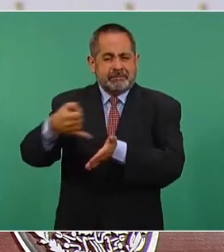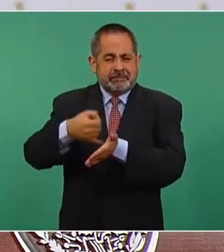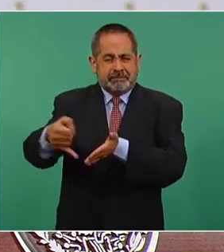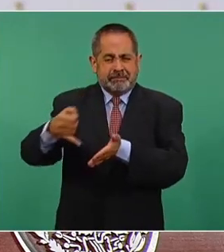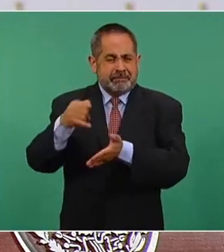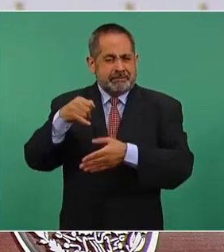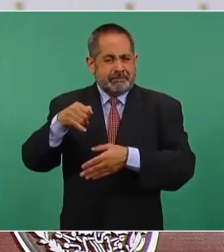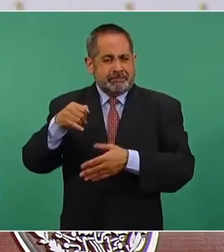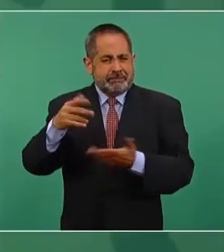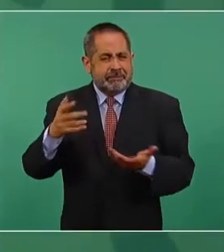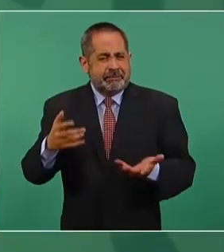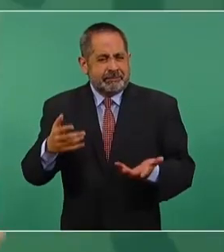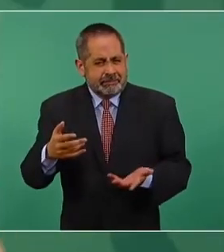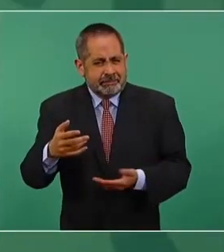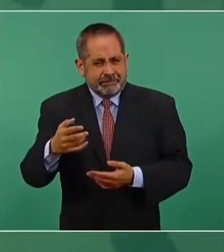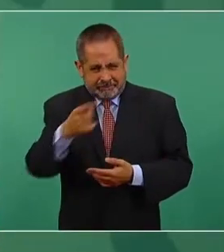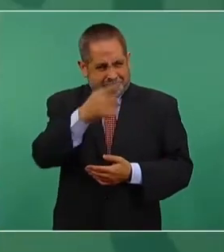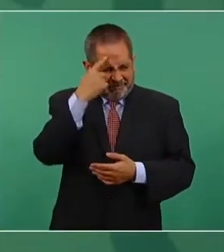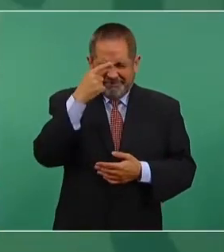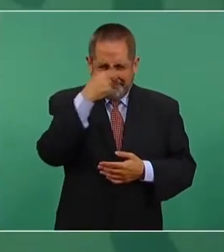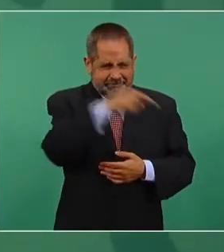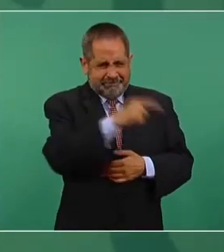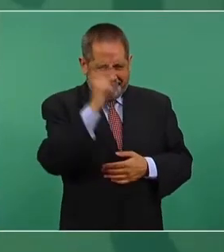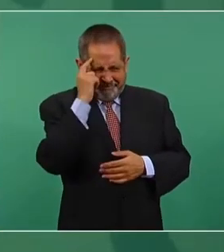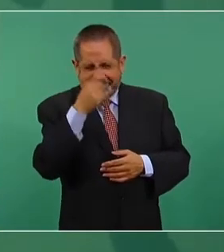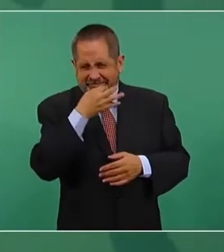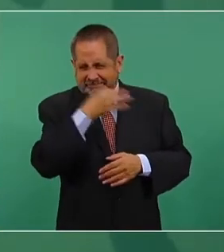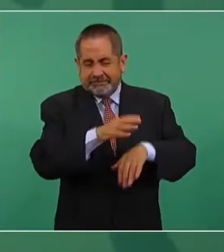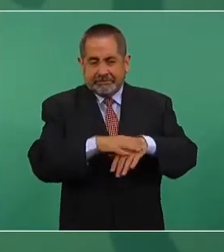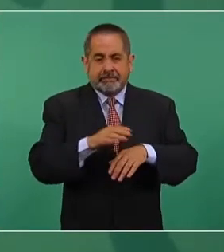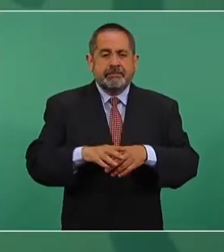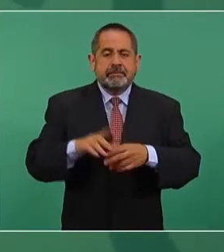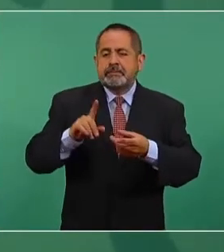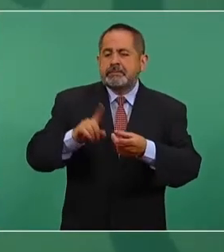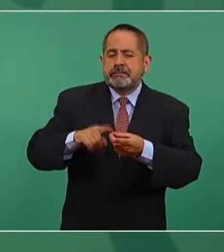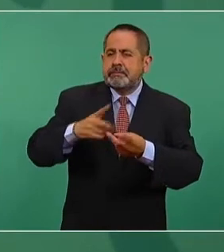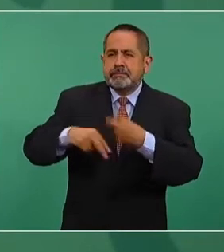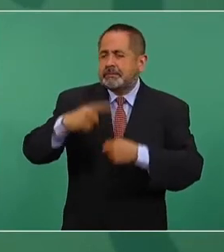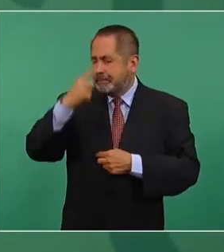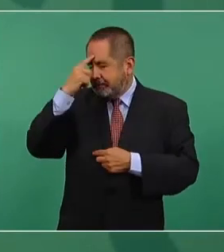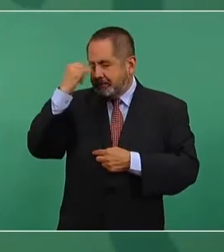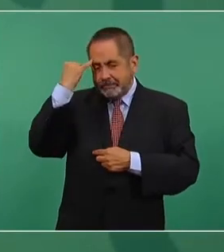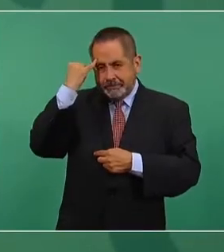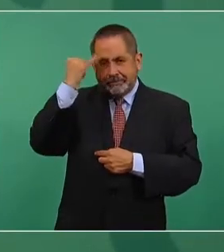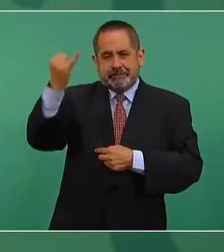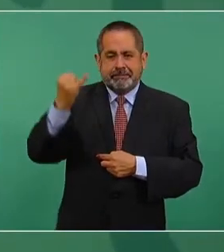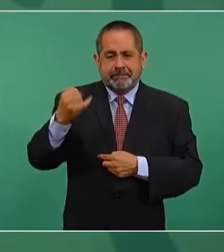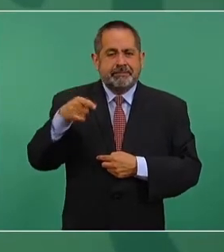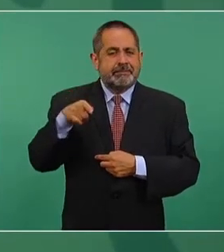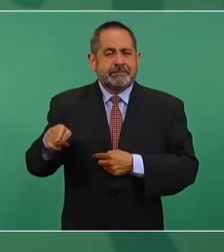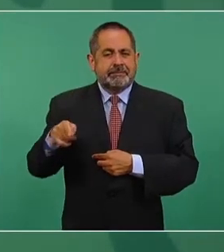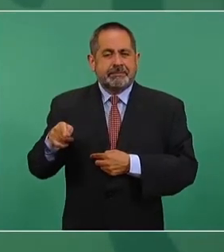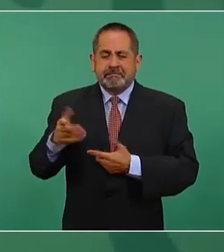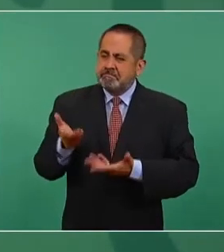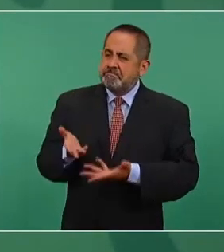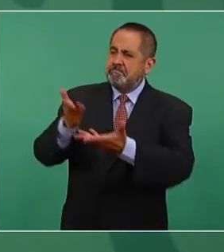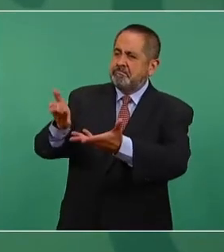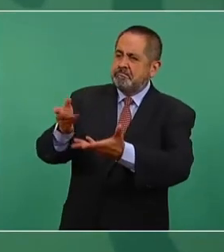A ver, para que se enojen, ¿de dónde creen que salió esa idea?